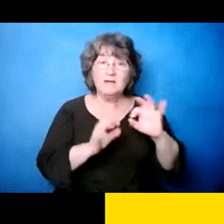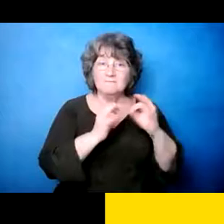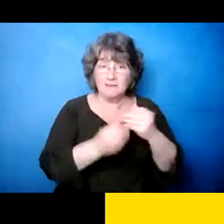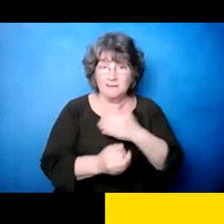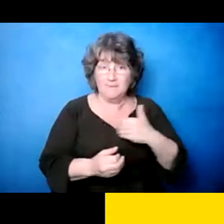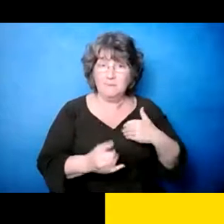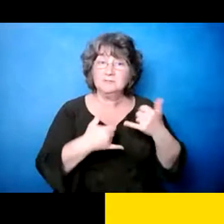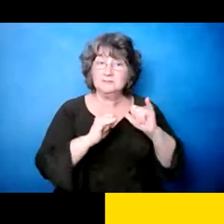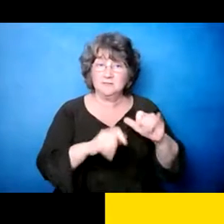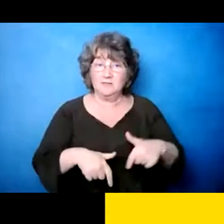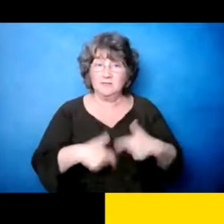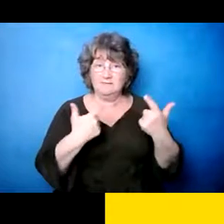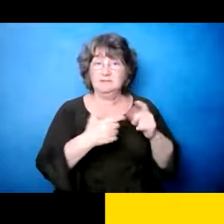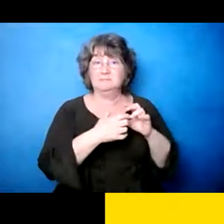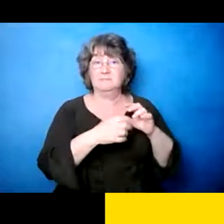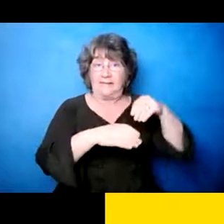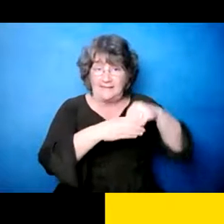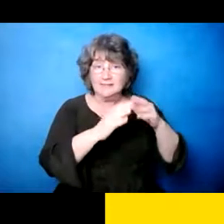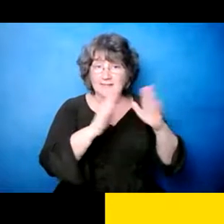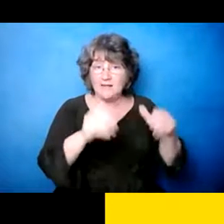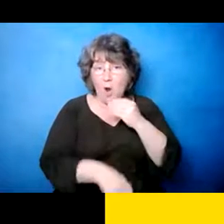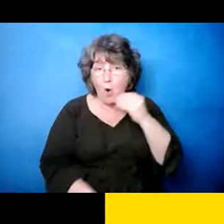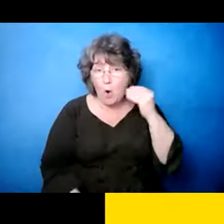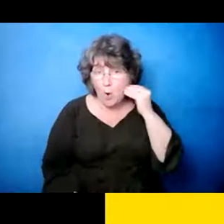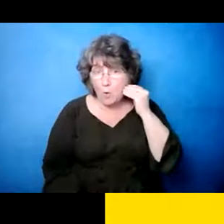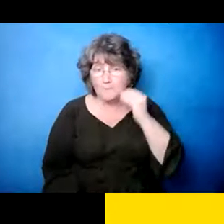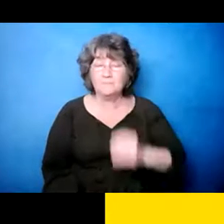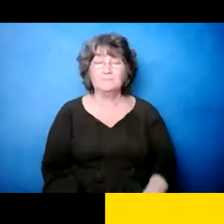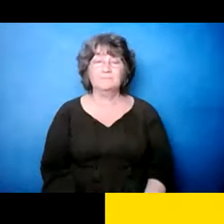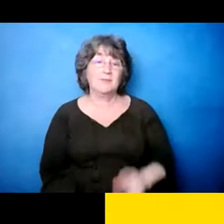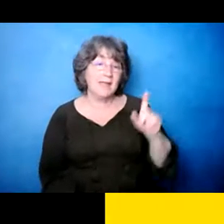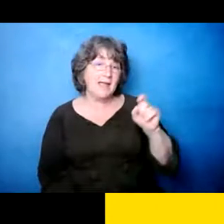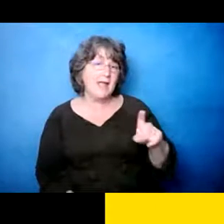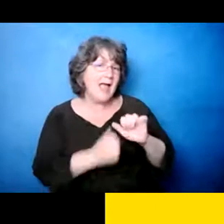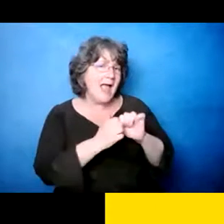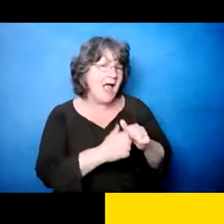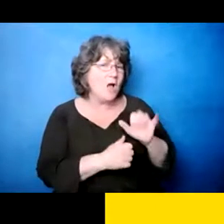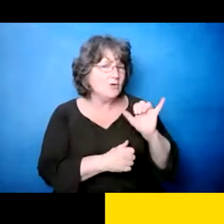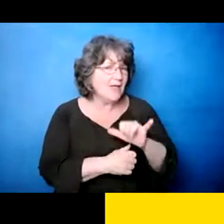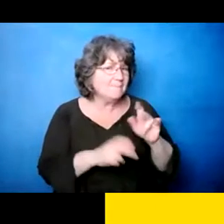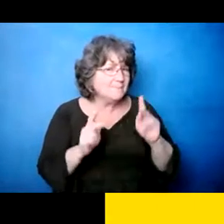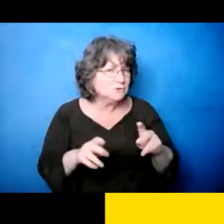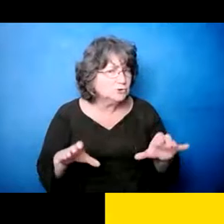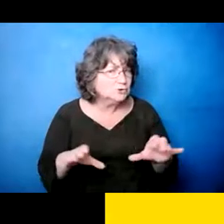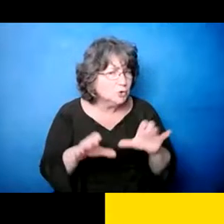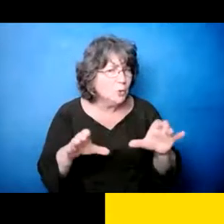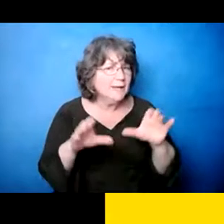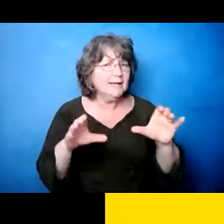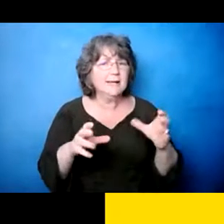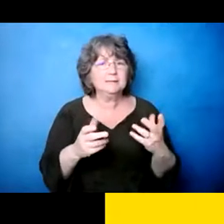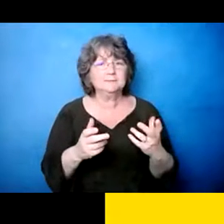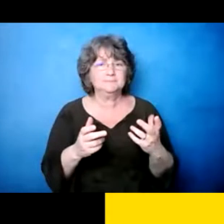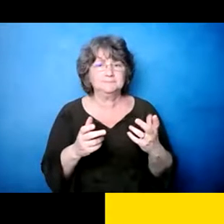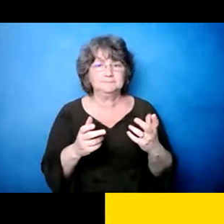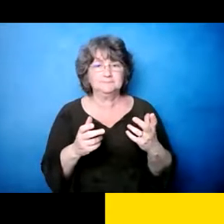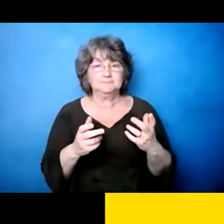de otros miembros de, de familias que todavía están viviendo en el hogar. Eh, cuando estaba preguntando cómo le estaban